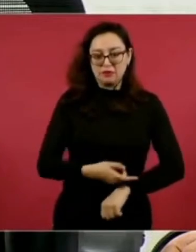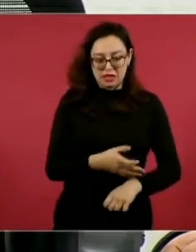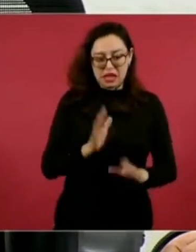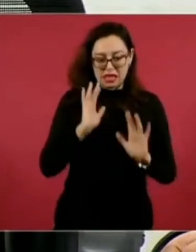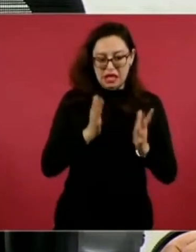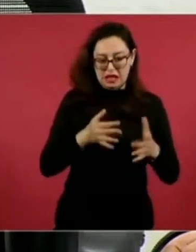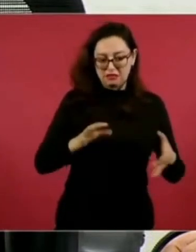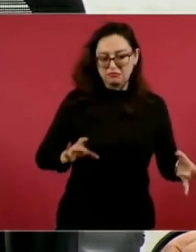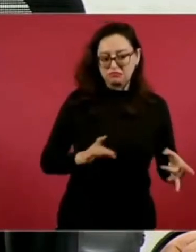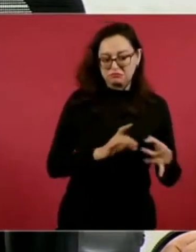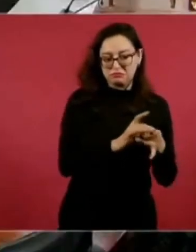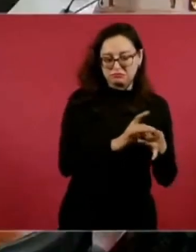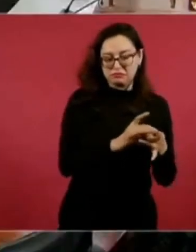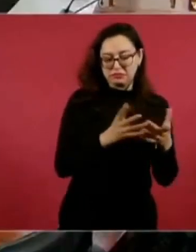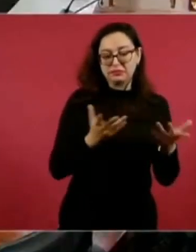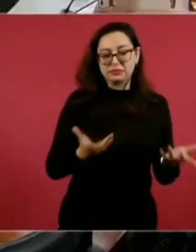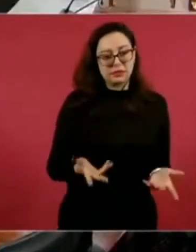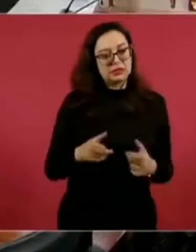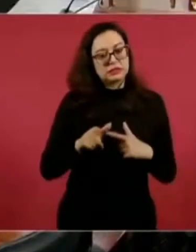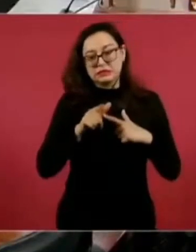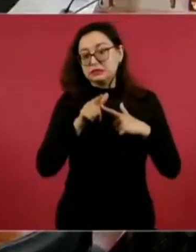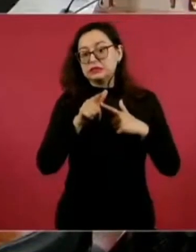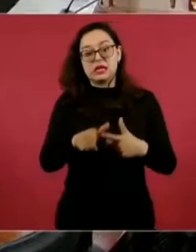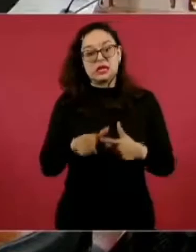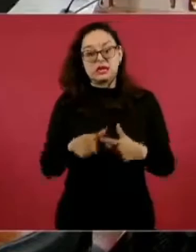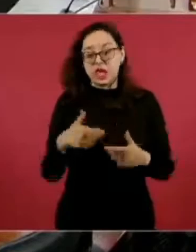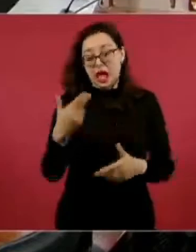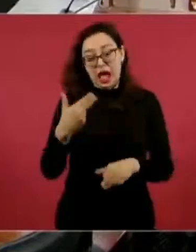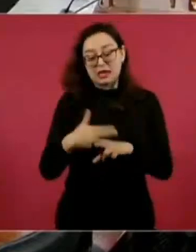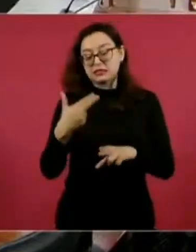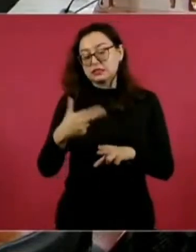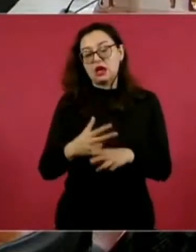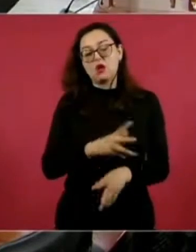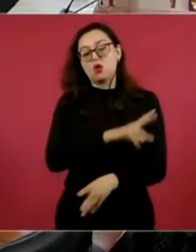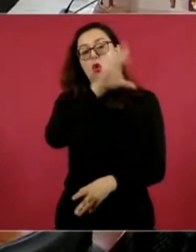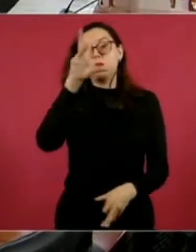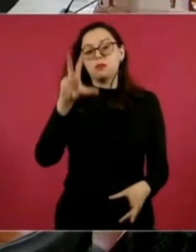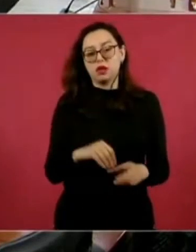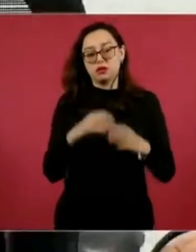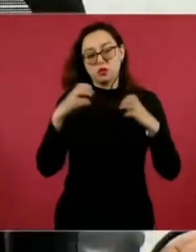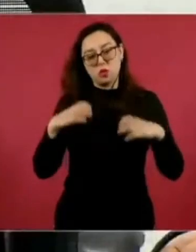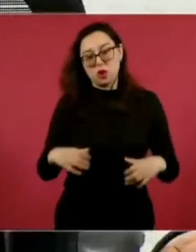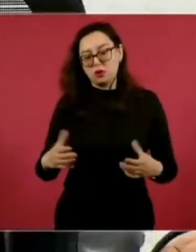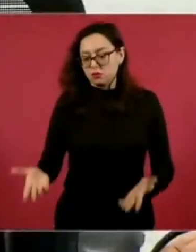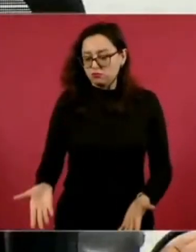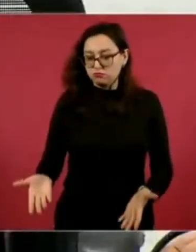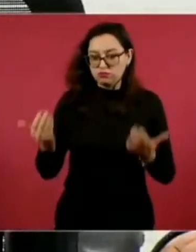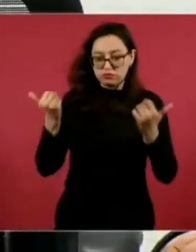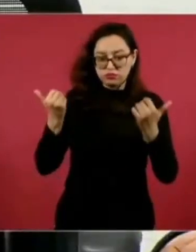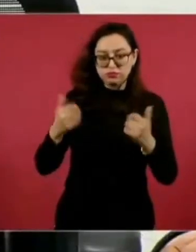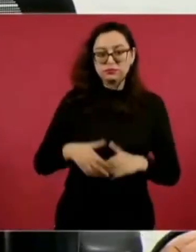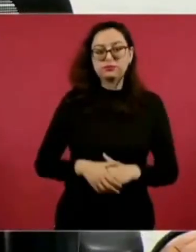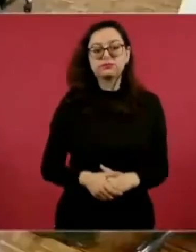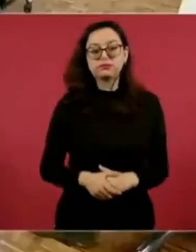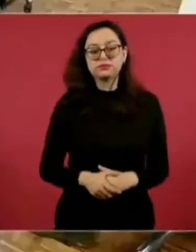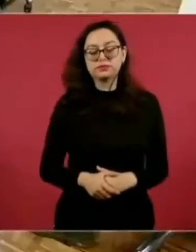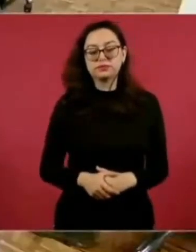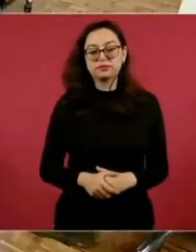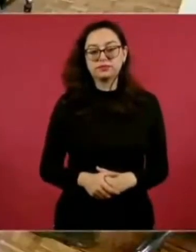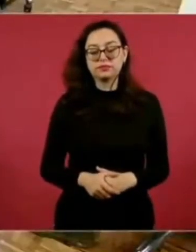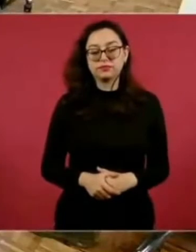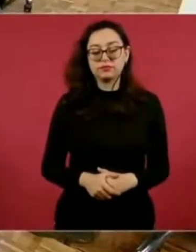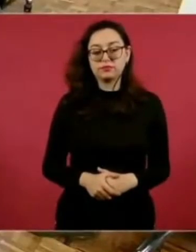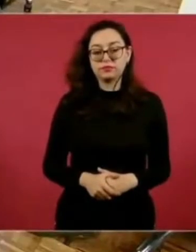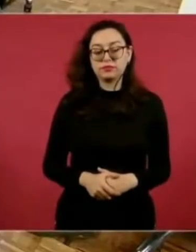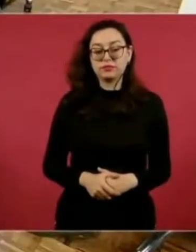trabajando hasta que no tengamos la recuperación de la totalidad de los mineros. Aquí es